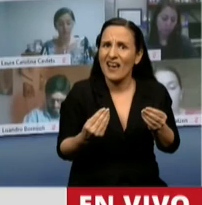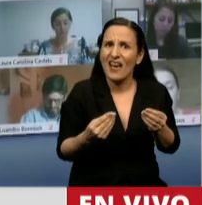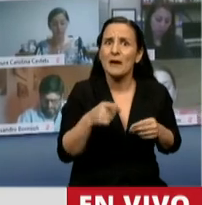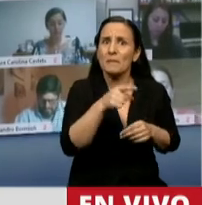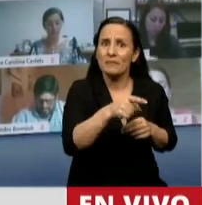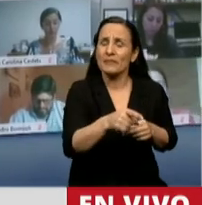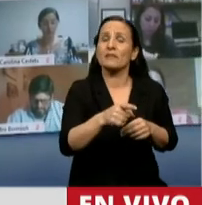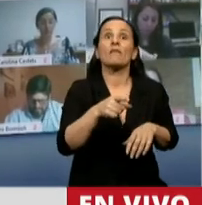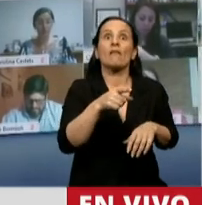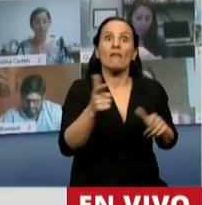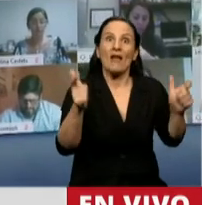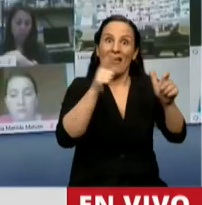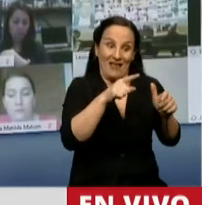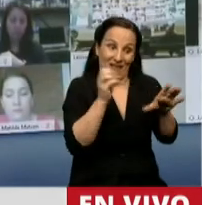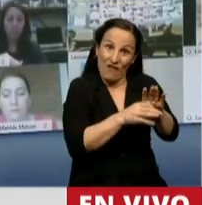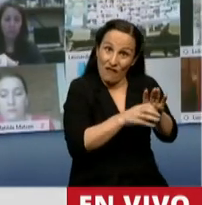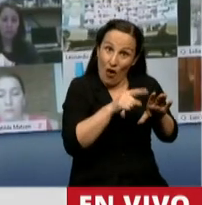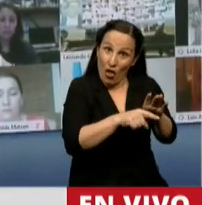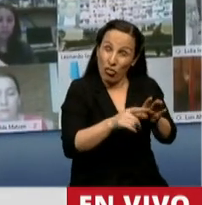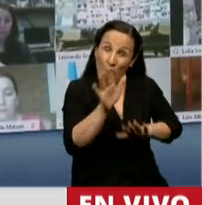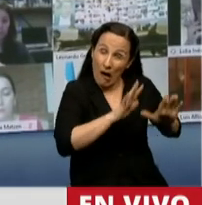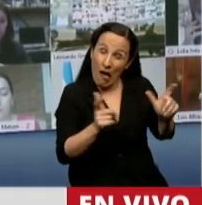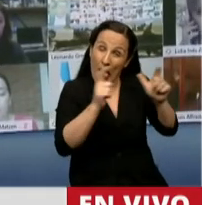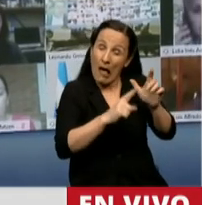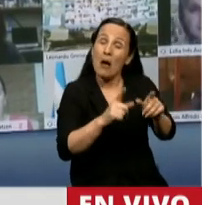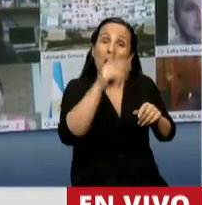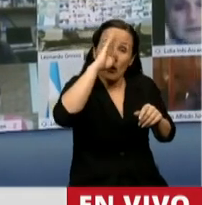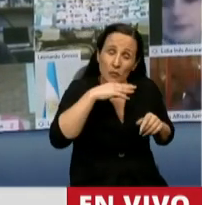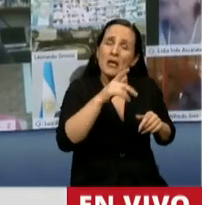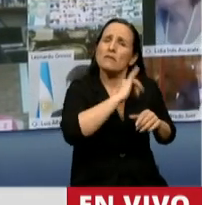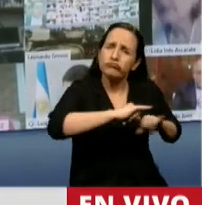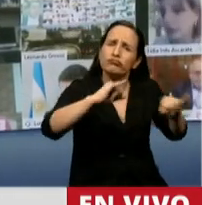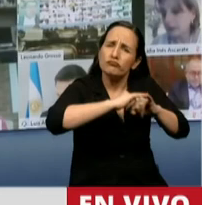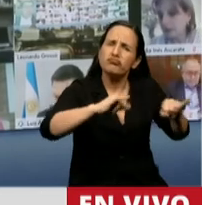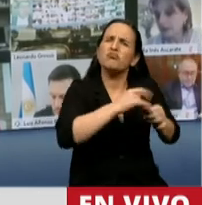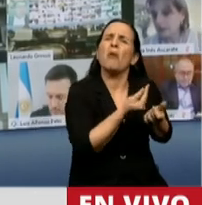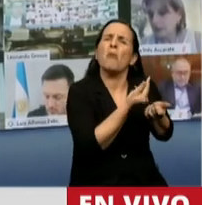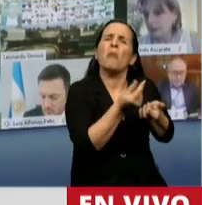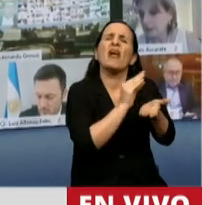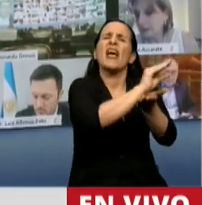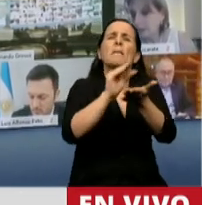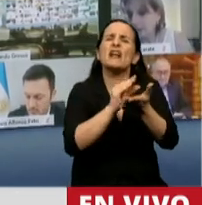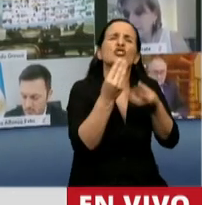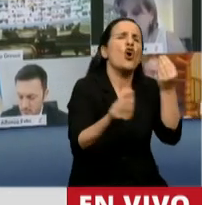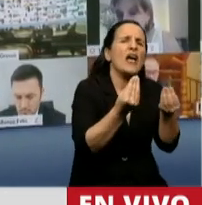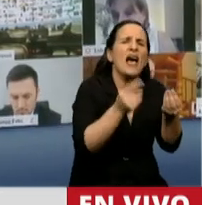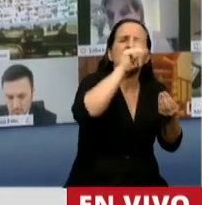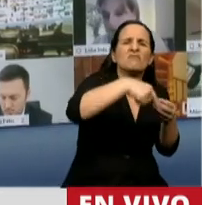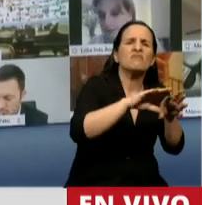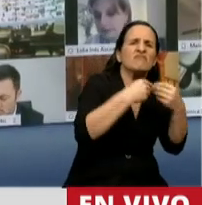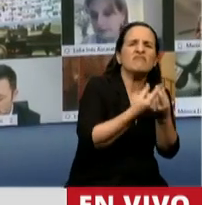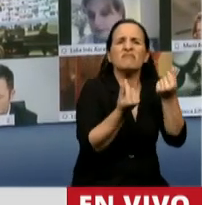Consejo Ejecutivo de este fondo informe mensualmente cuáles son las inversiones y qué estado de inversión tiene el fondo